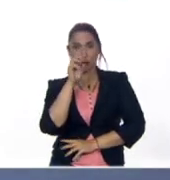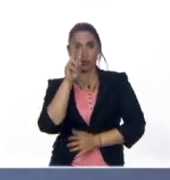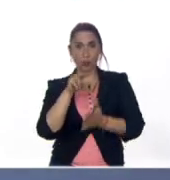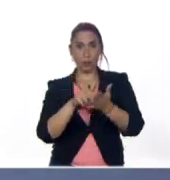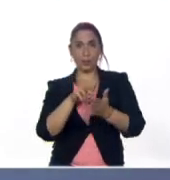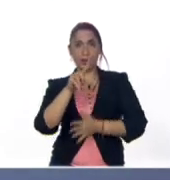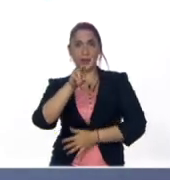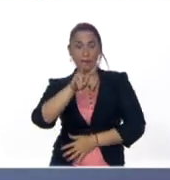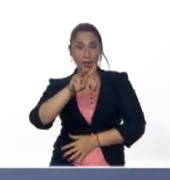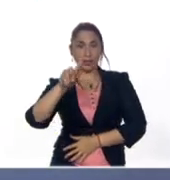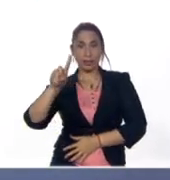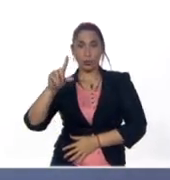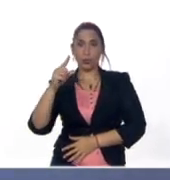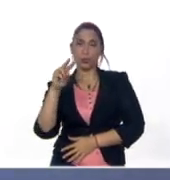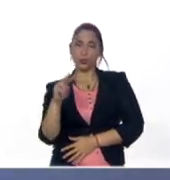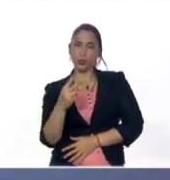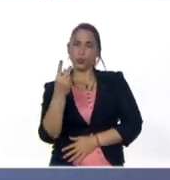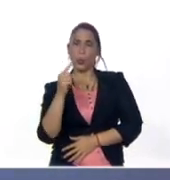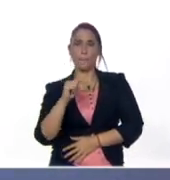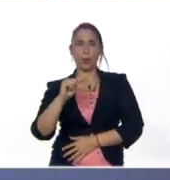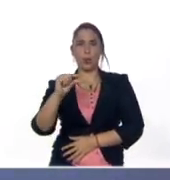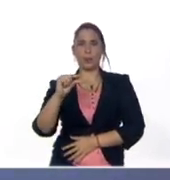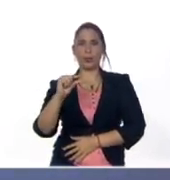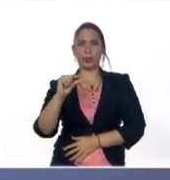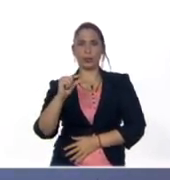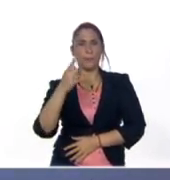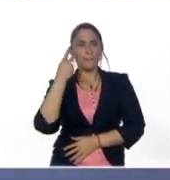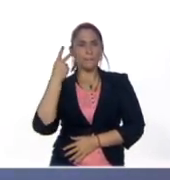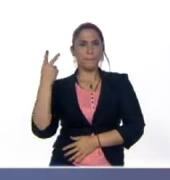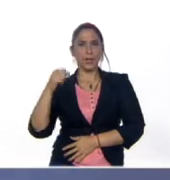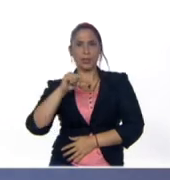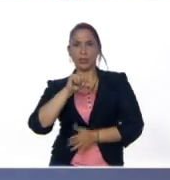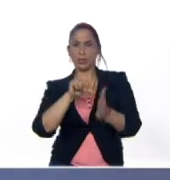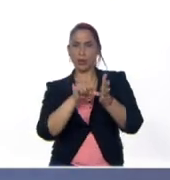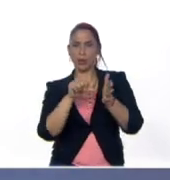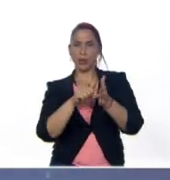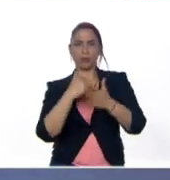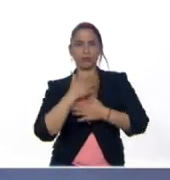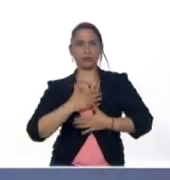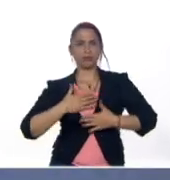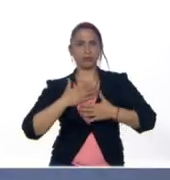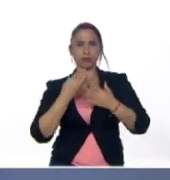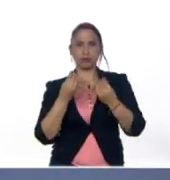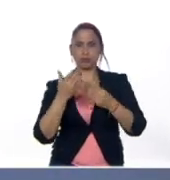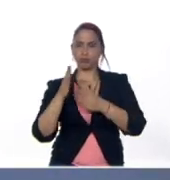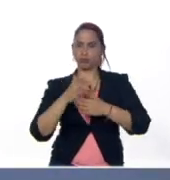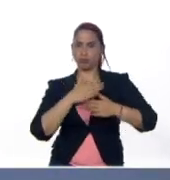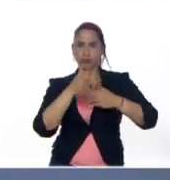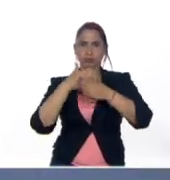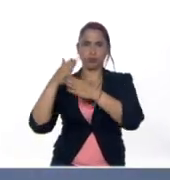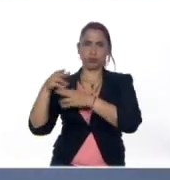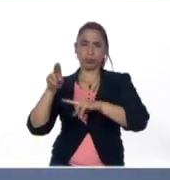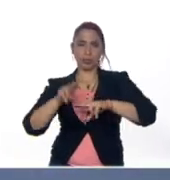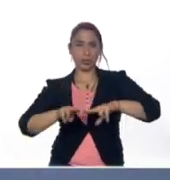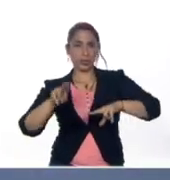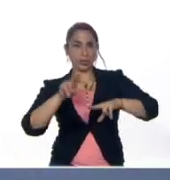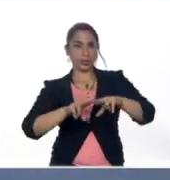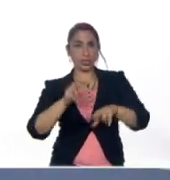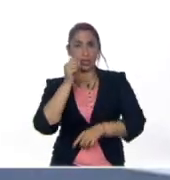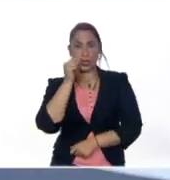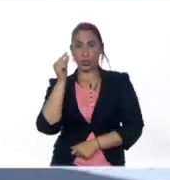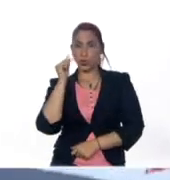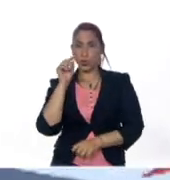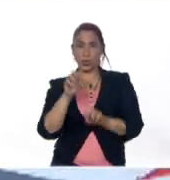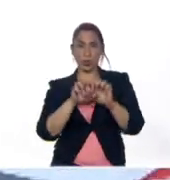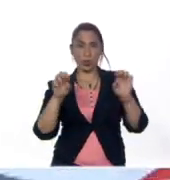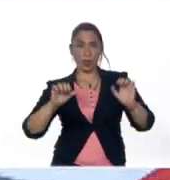2021 segundo momento pedagógico en donde disfrutamos muchísimo compartir con nuestros niños y niñas del nivel de